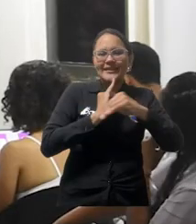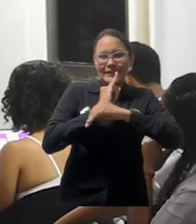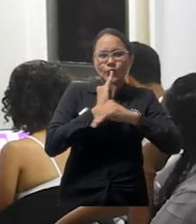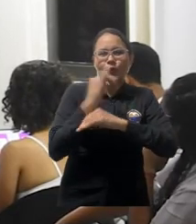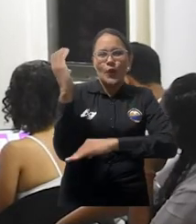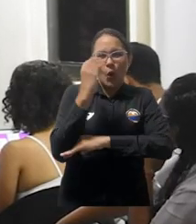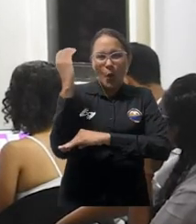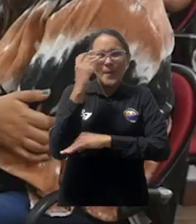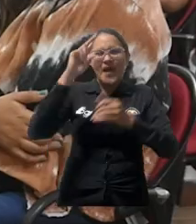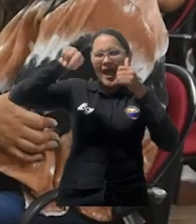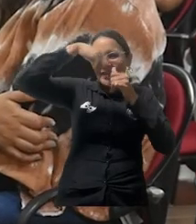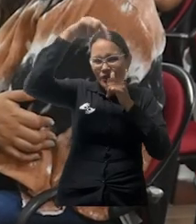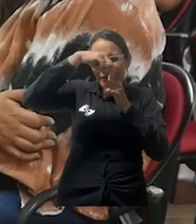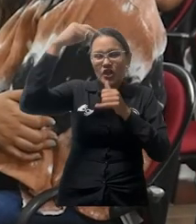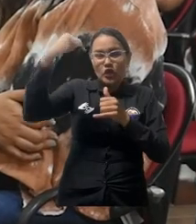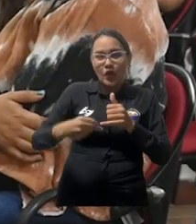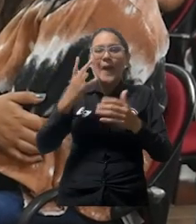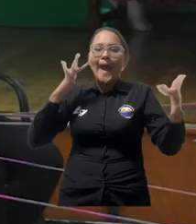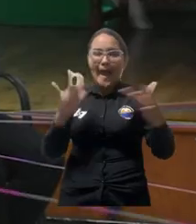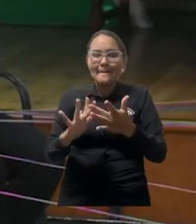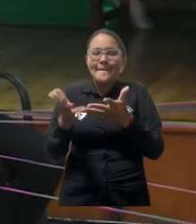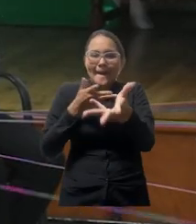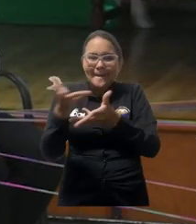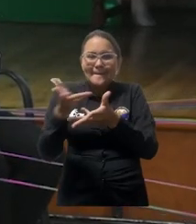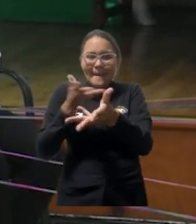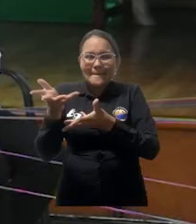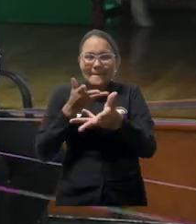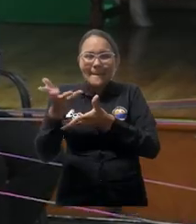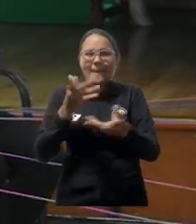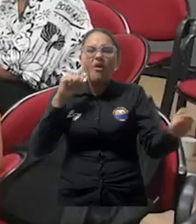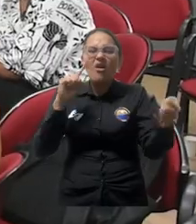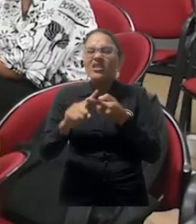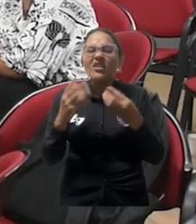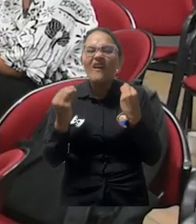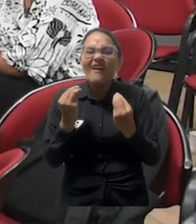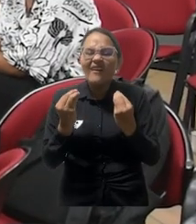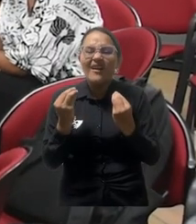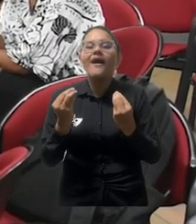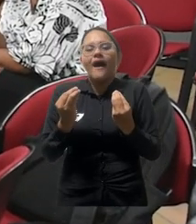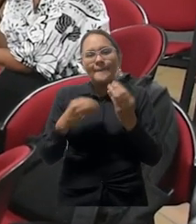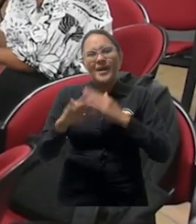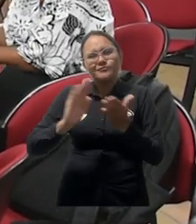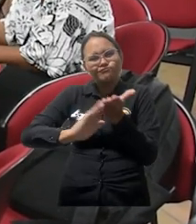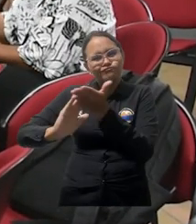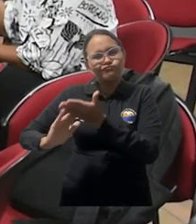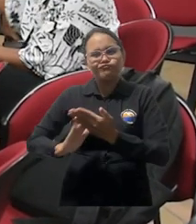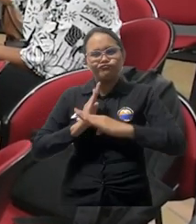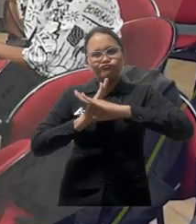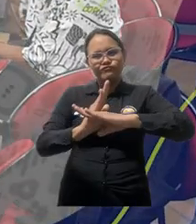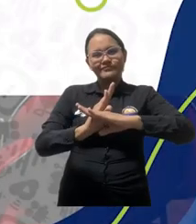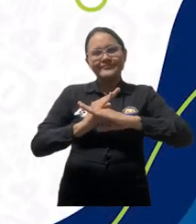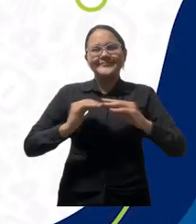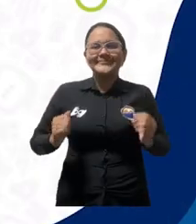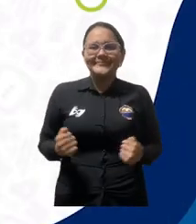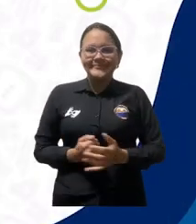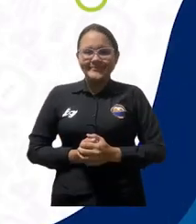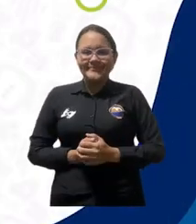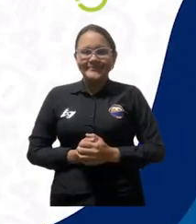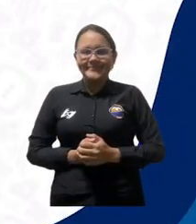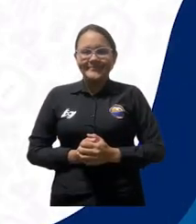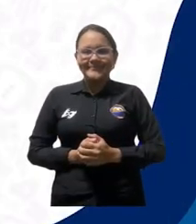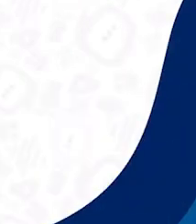Colombiano de Antropología e Historia, entre otras, se abrió este espacio para discutir y desarrollar acciones que interrumpan este fenómeno.